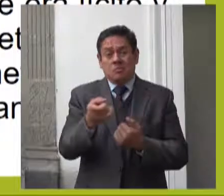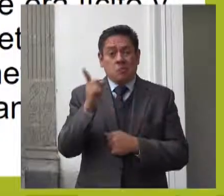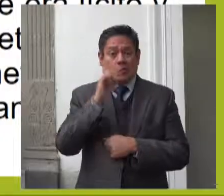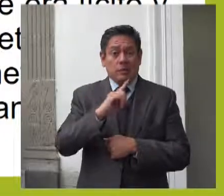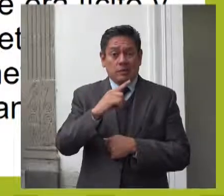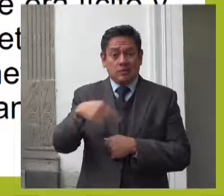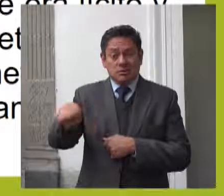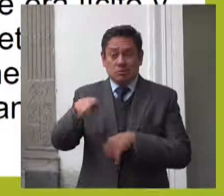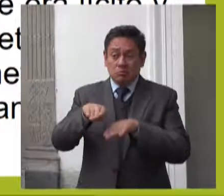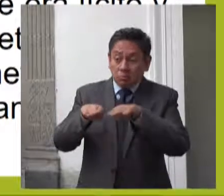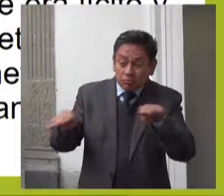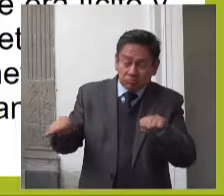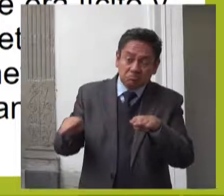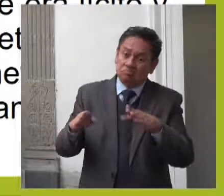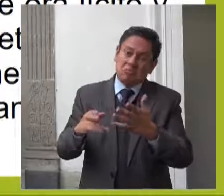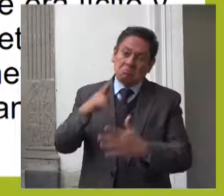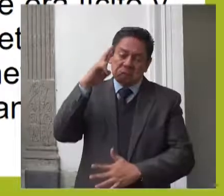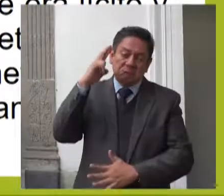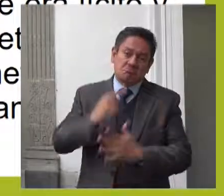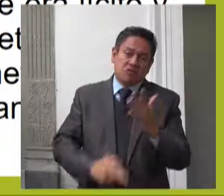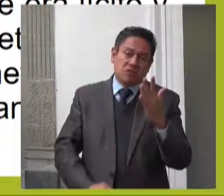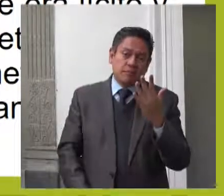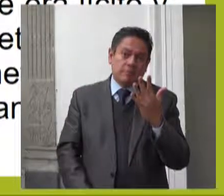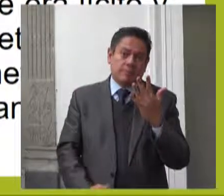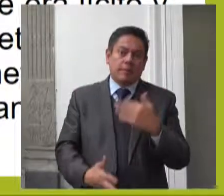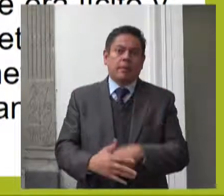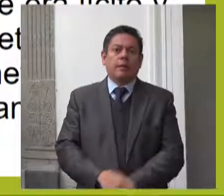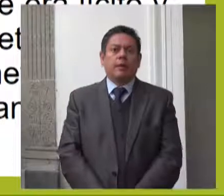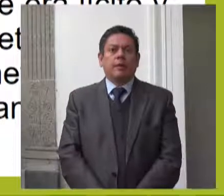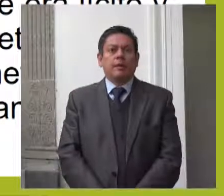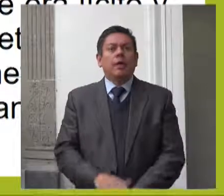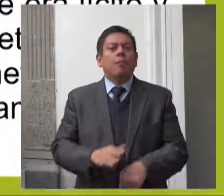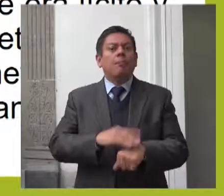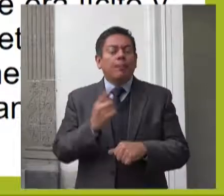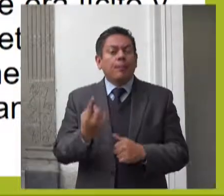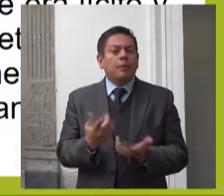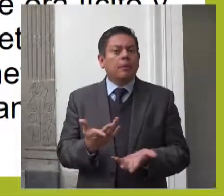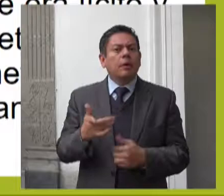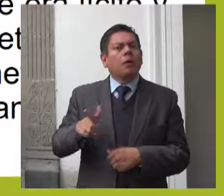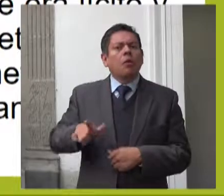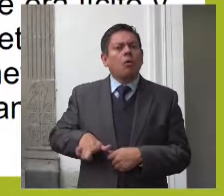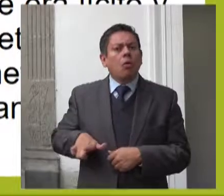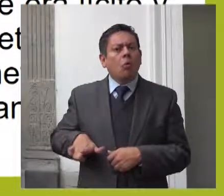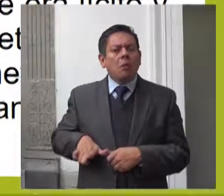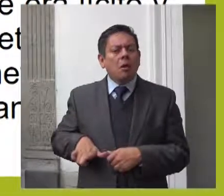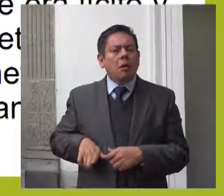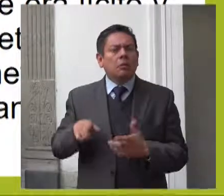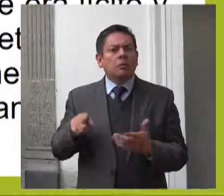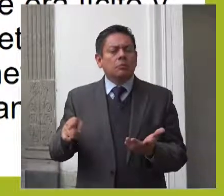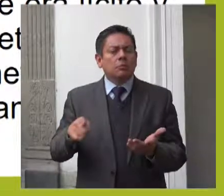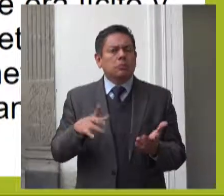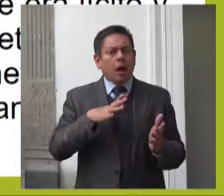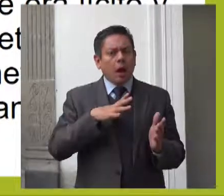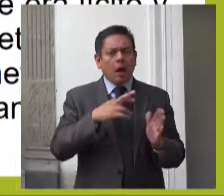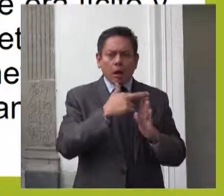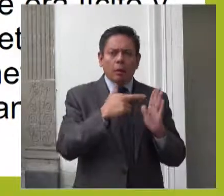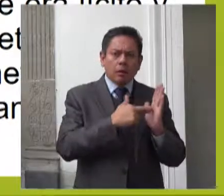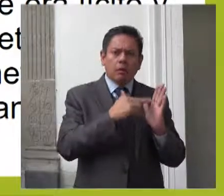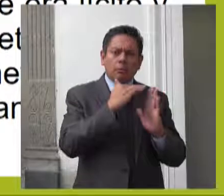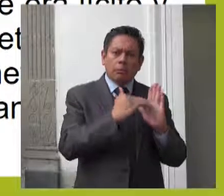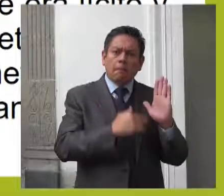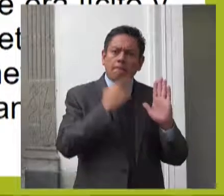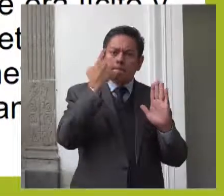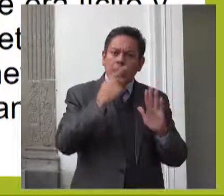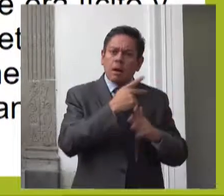sin demérito de haber sido privadas a través de un procedimiento no apegado a la normatividad en materia